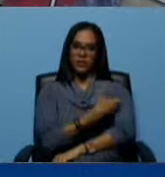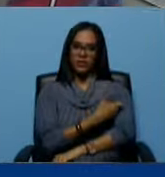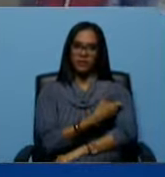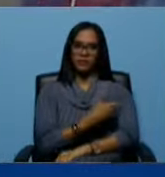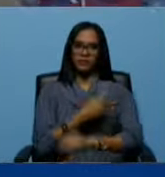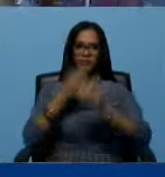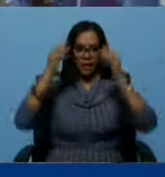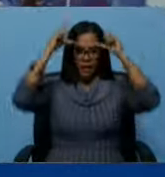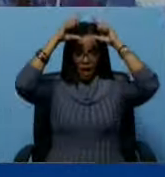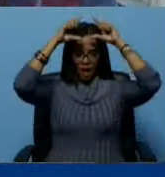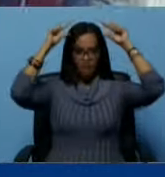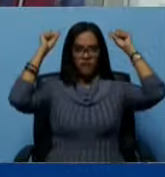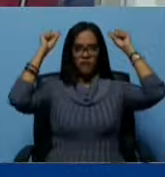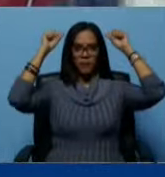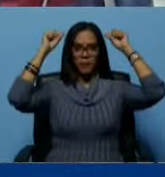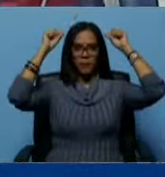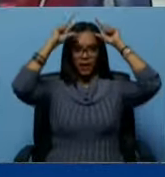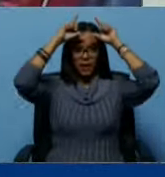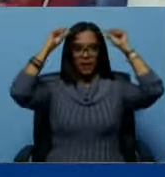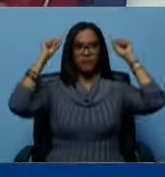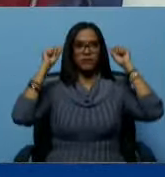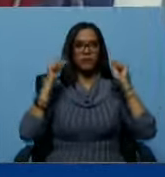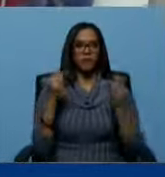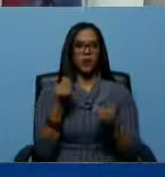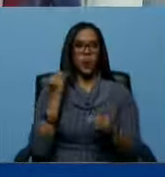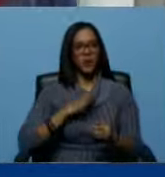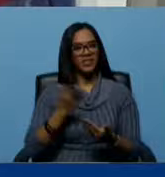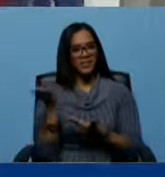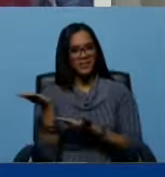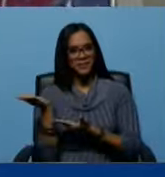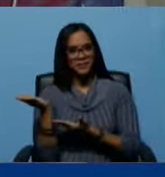enfermería, la sala de las enfermeras. Muchachas, ¿cómo están ustedes?